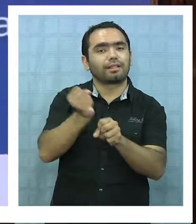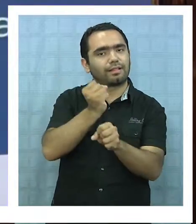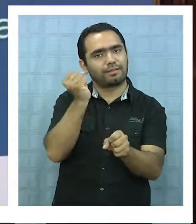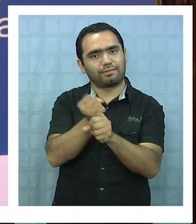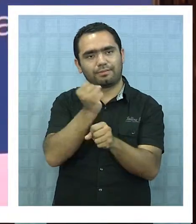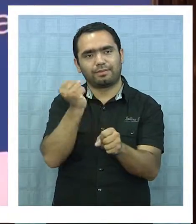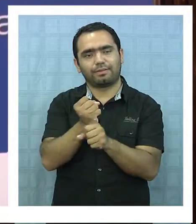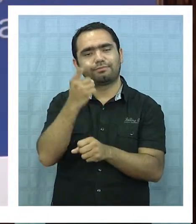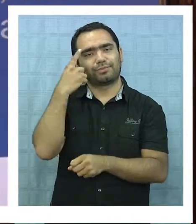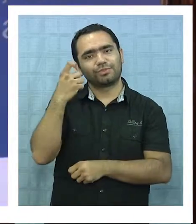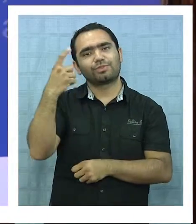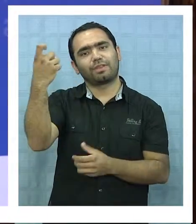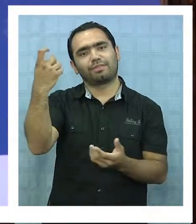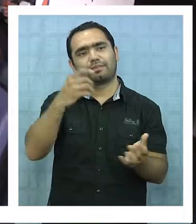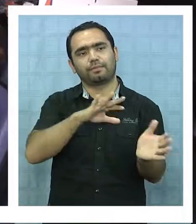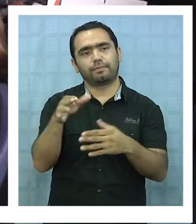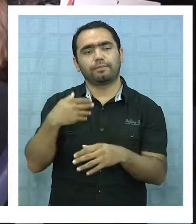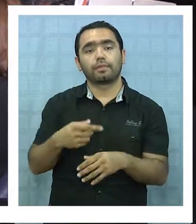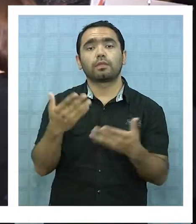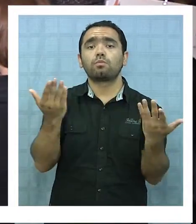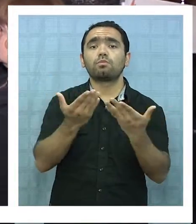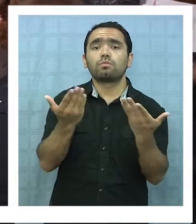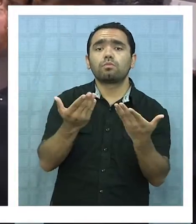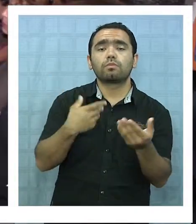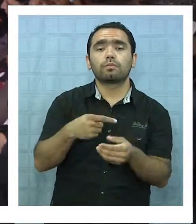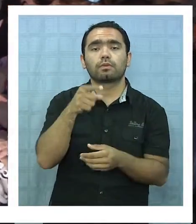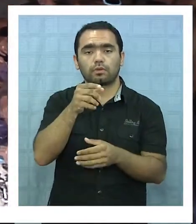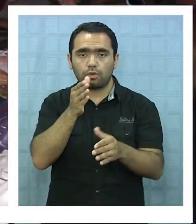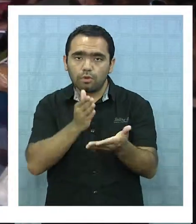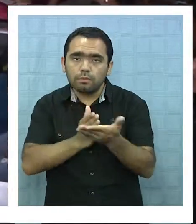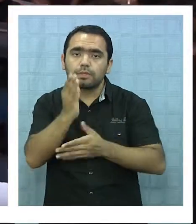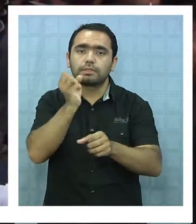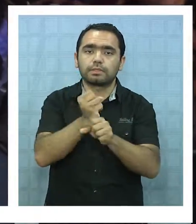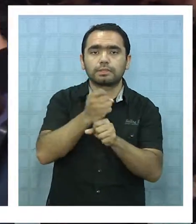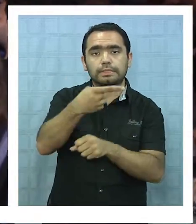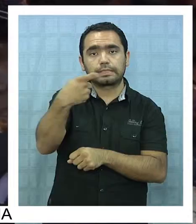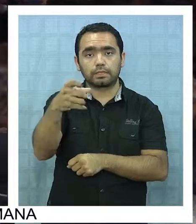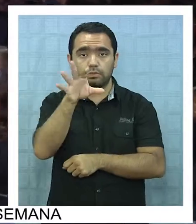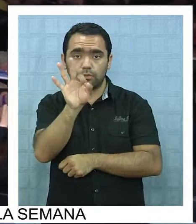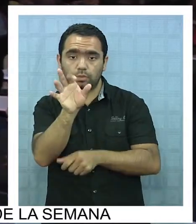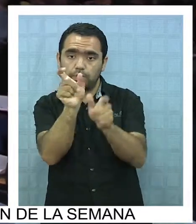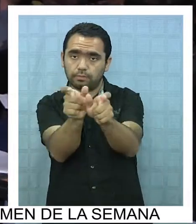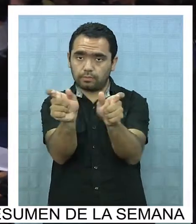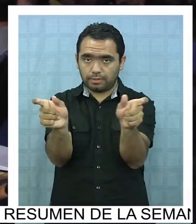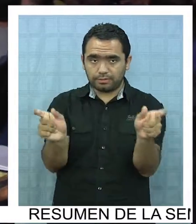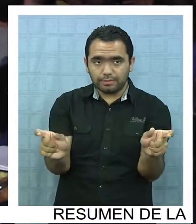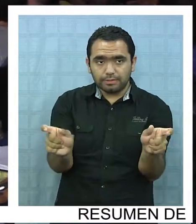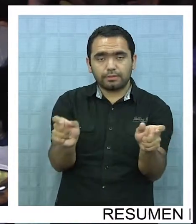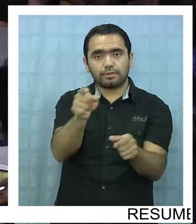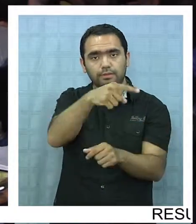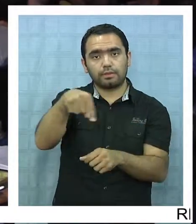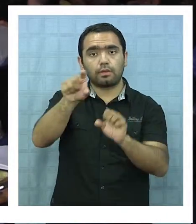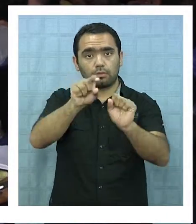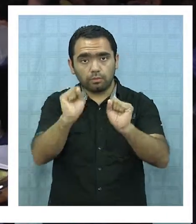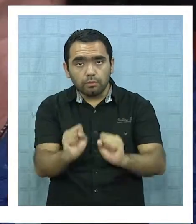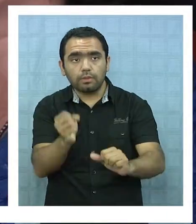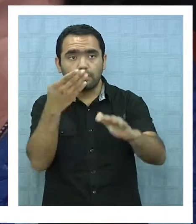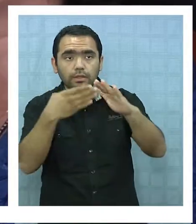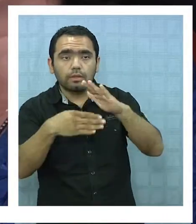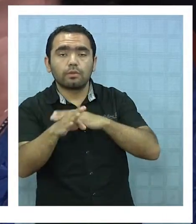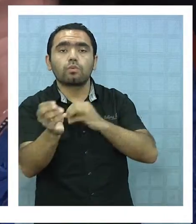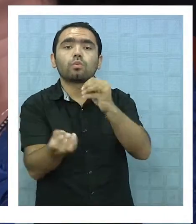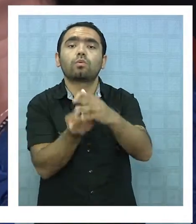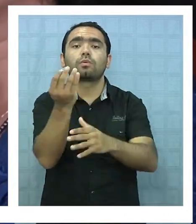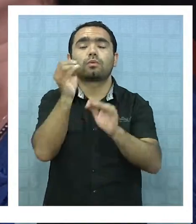artista. El nodo Industrias Creativas comenzará a trabajar con 150 artistas locales, para que puedan acceder a nuevas